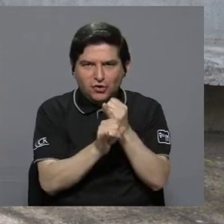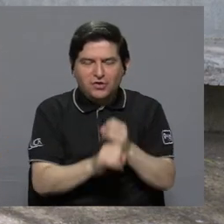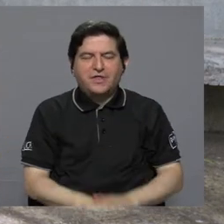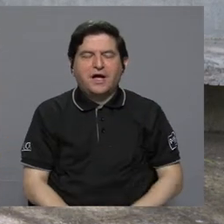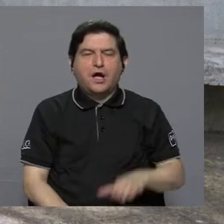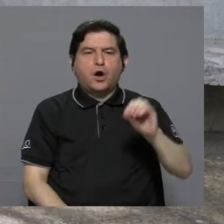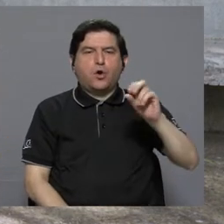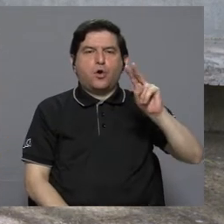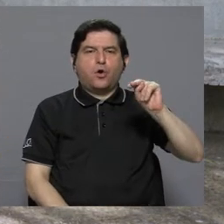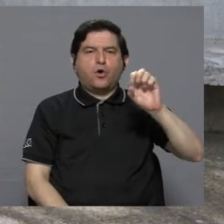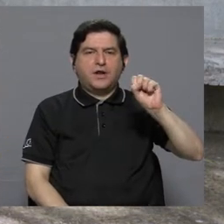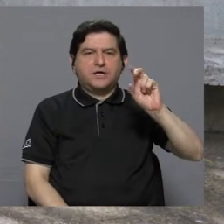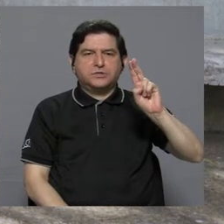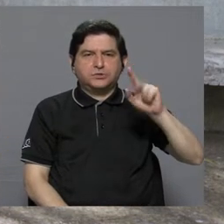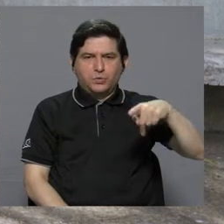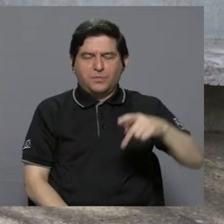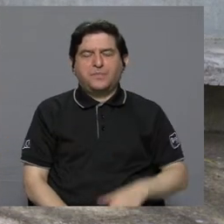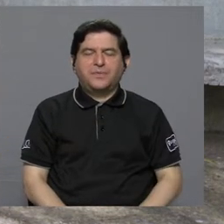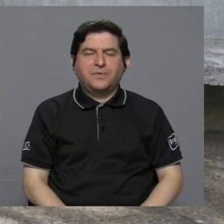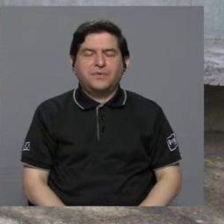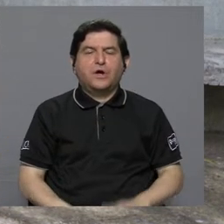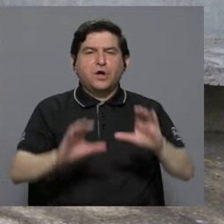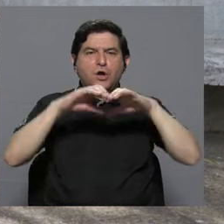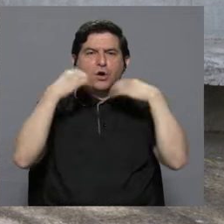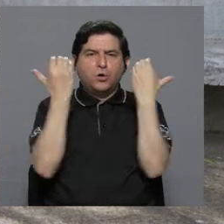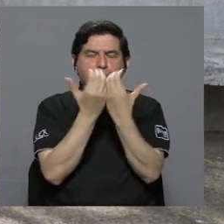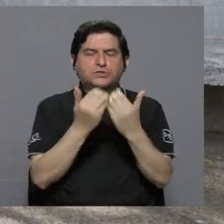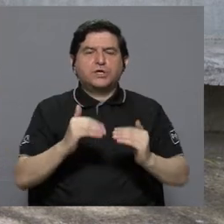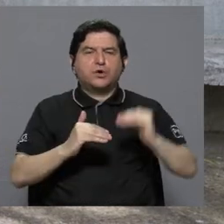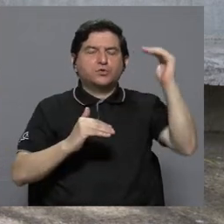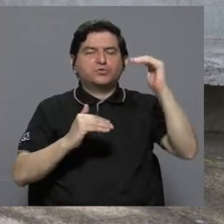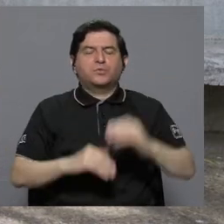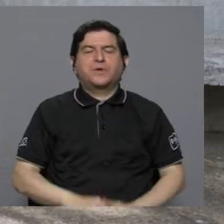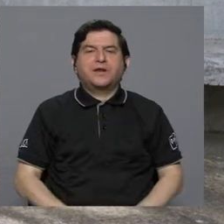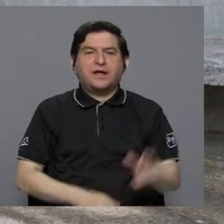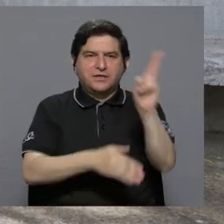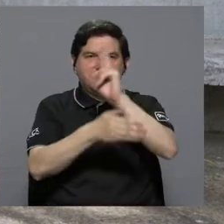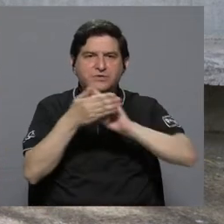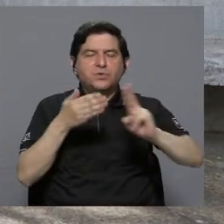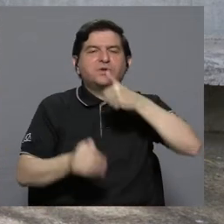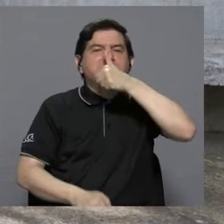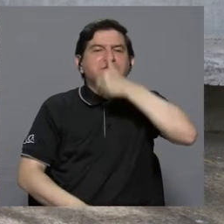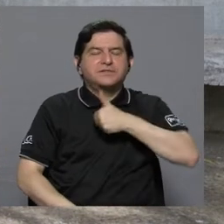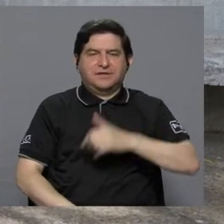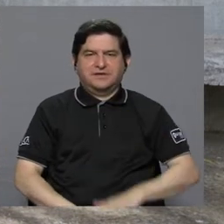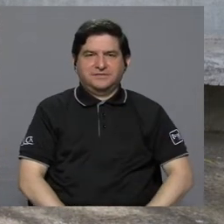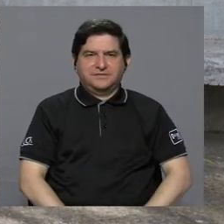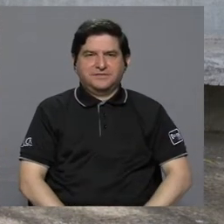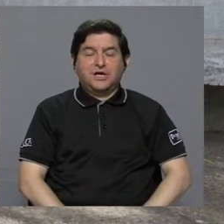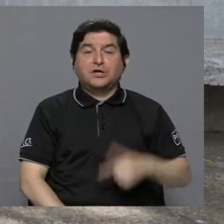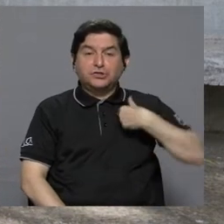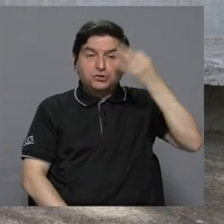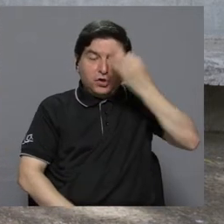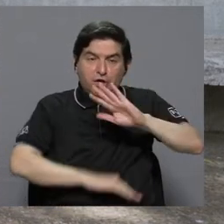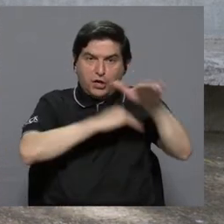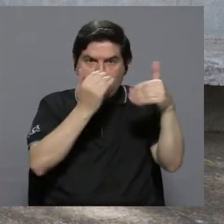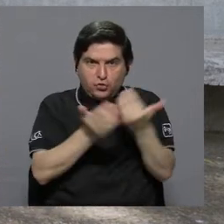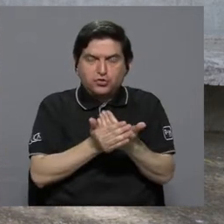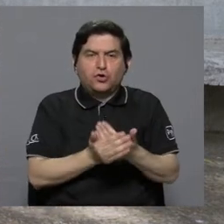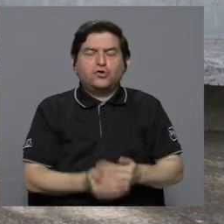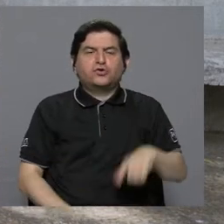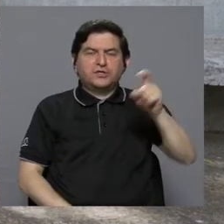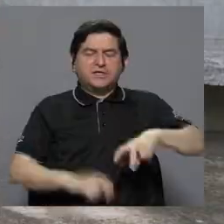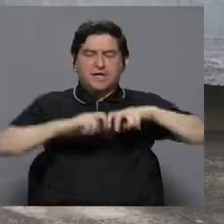CONESUP, por ejemplo, que es el Consejo Superior de Universidades Privadas, creo que todos nos tenemos que